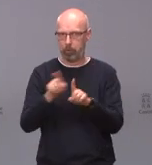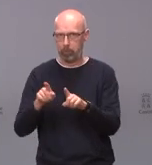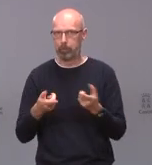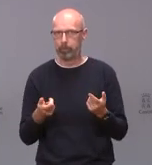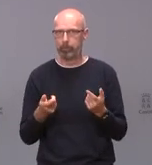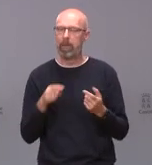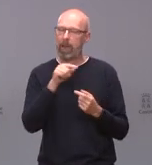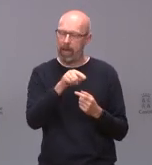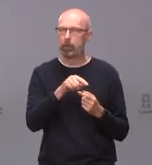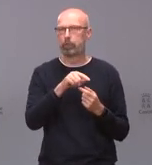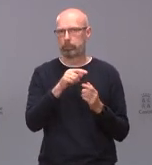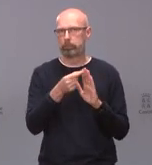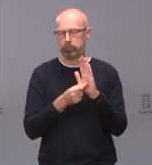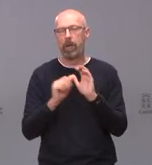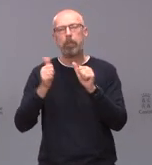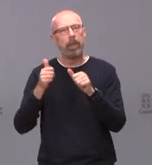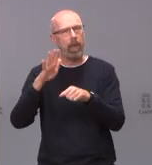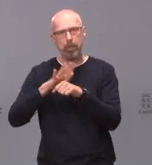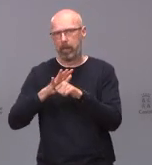y entrará en vigor el mismo martes